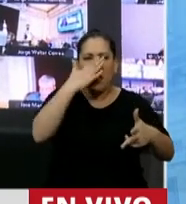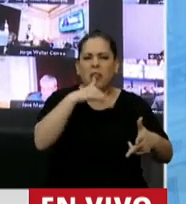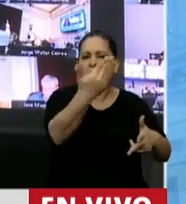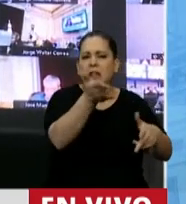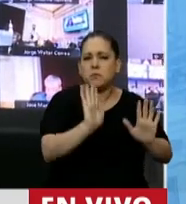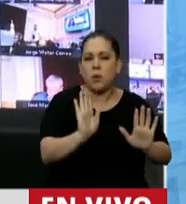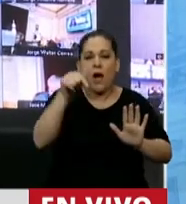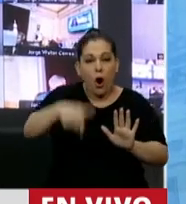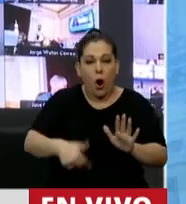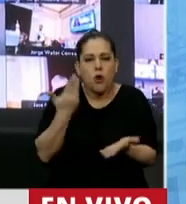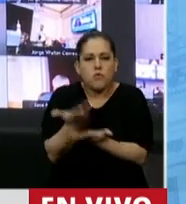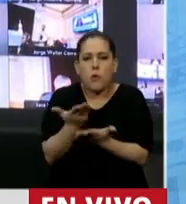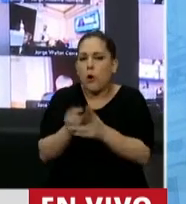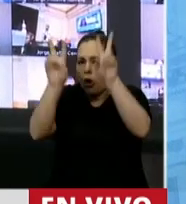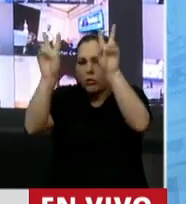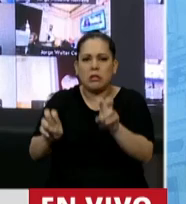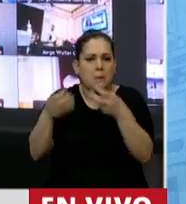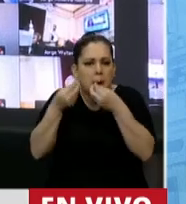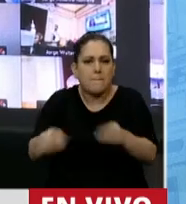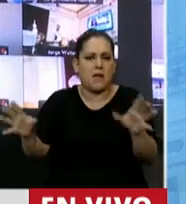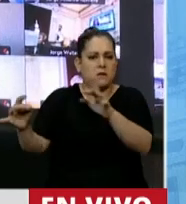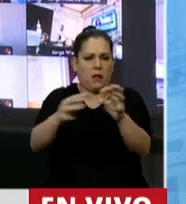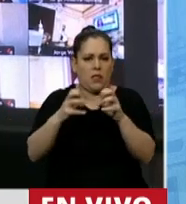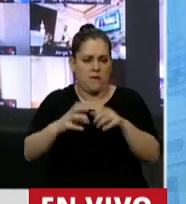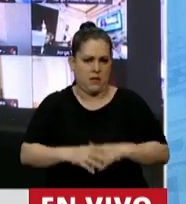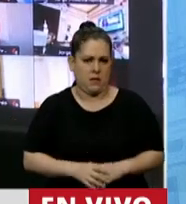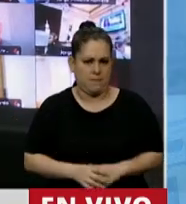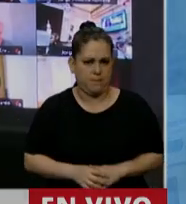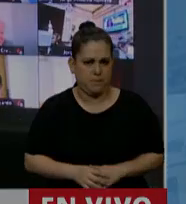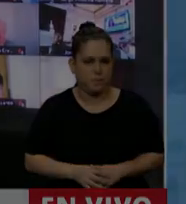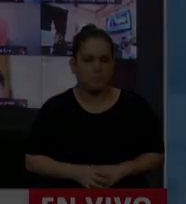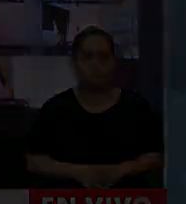moción concreta es que vayamos a los temas, Presidente. Diputada, tiene la palabra la diputada.